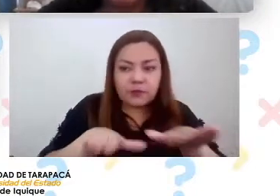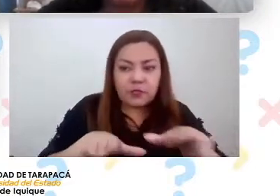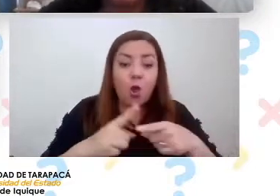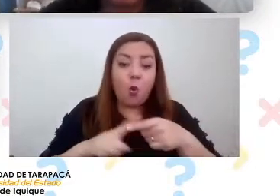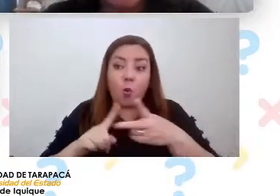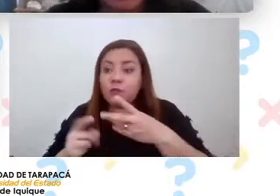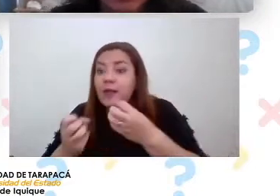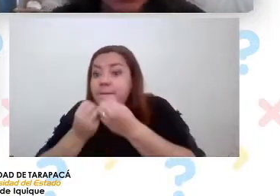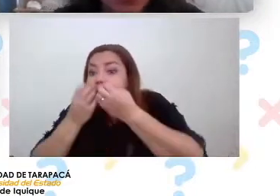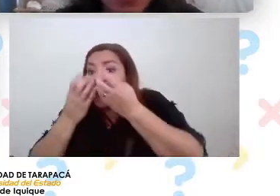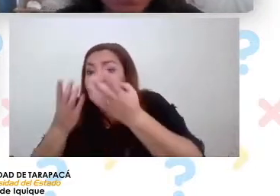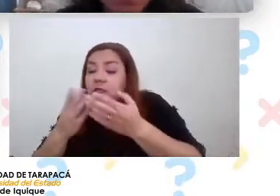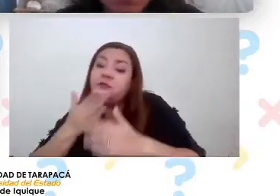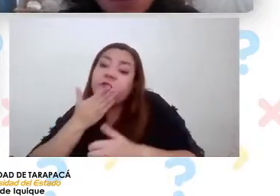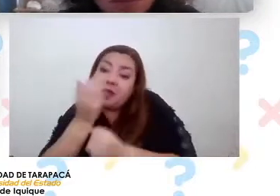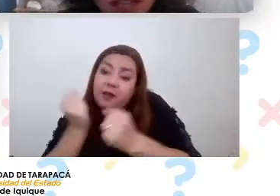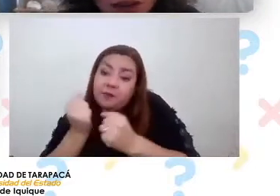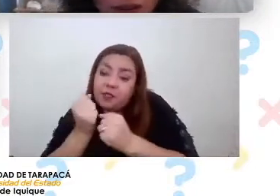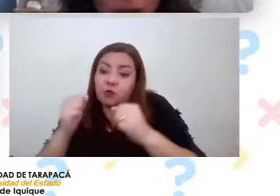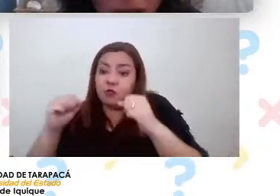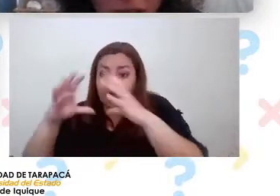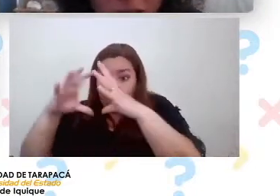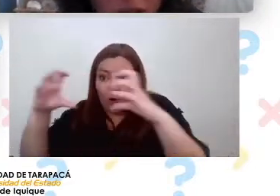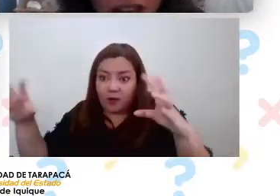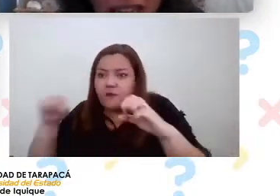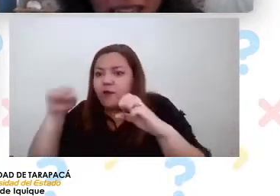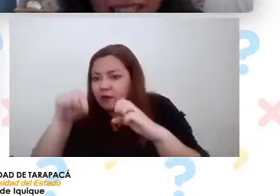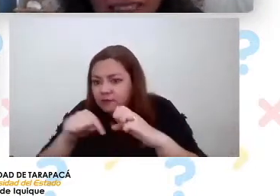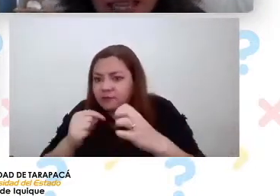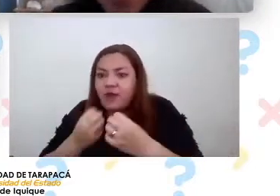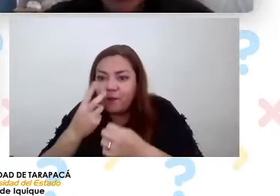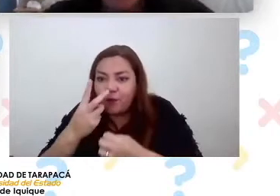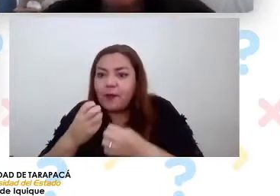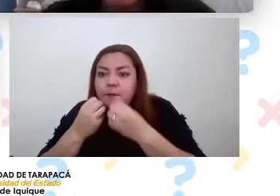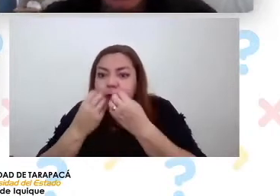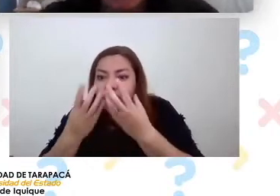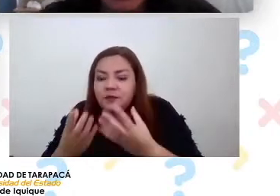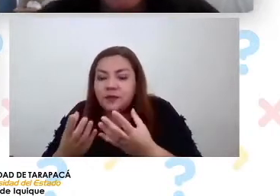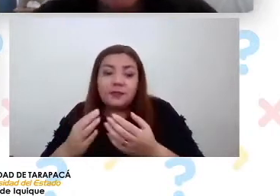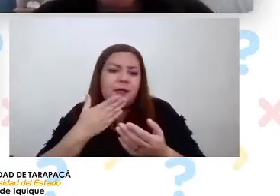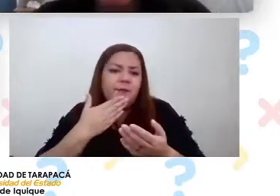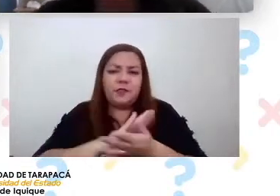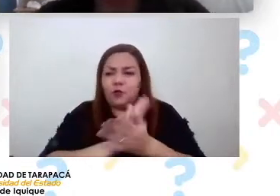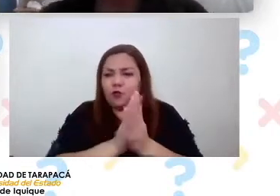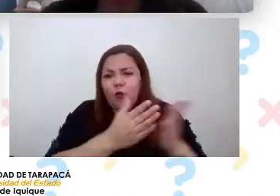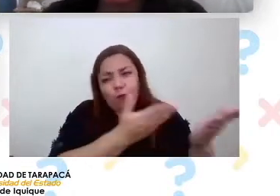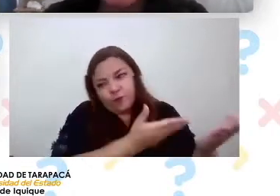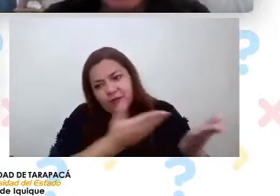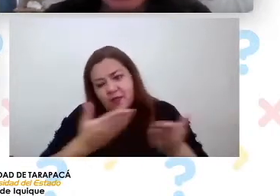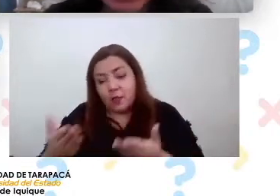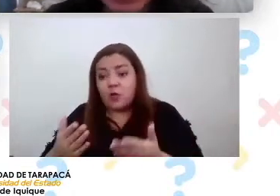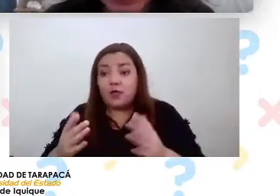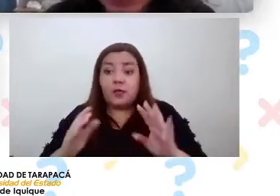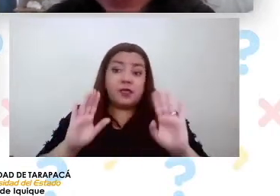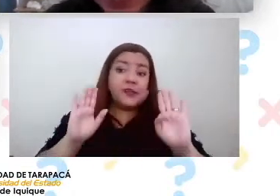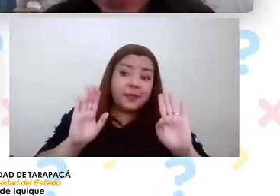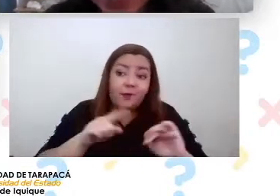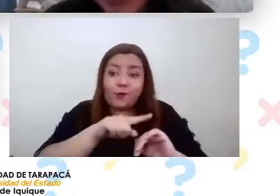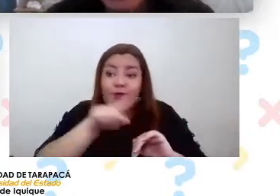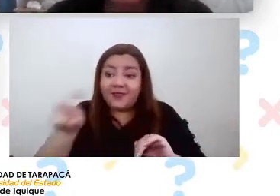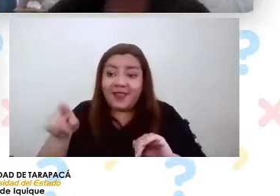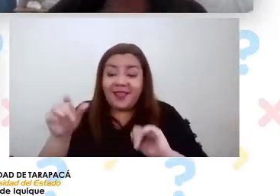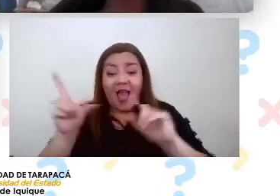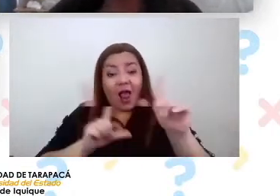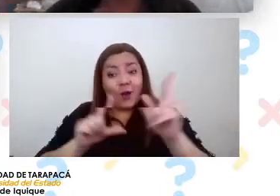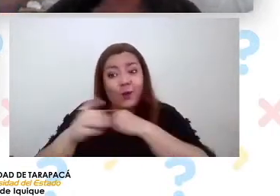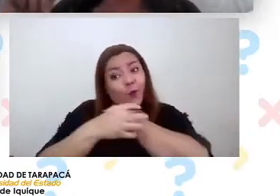niebla así que están todos muy invitados todos los niños y quizás probablemente ahora en este momento me están mirando niños de la